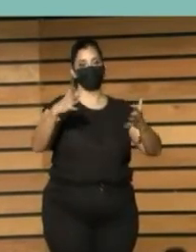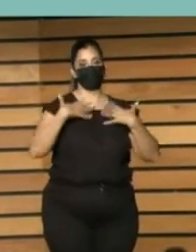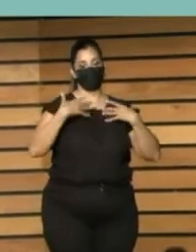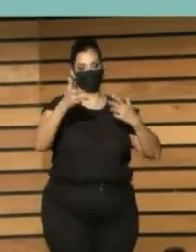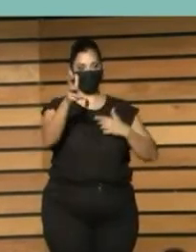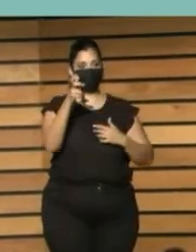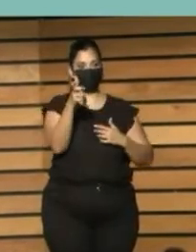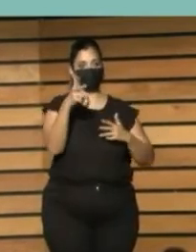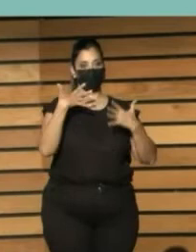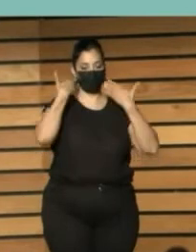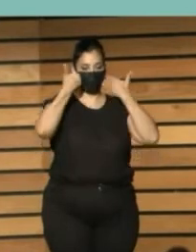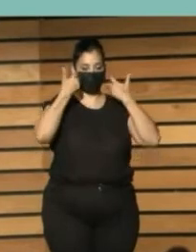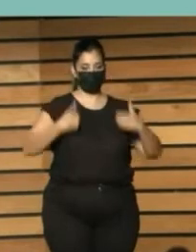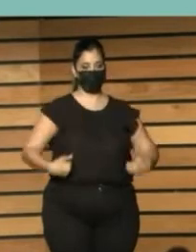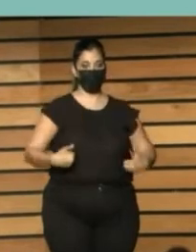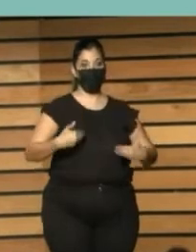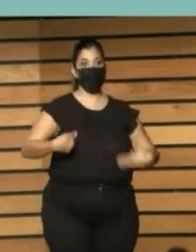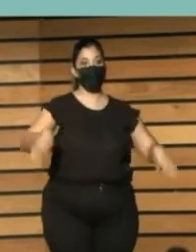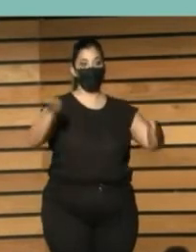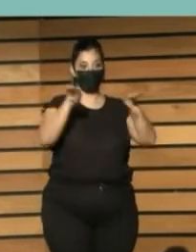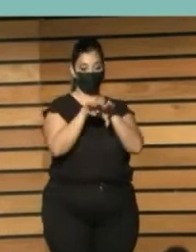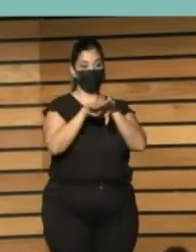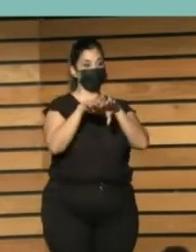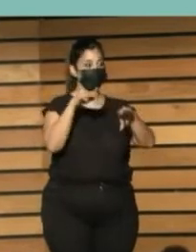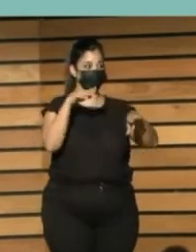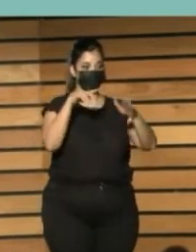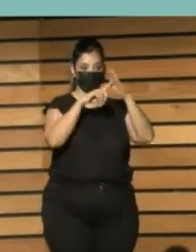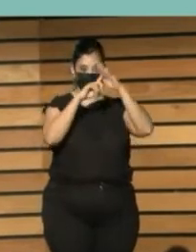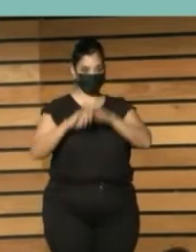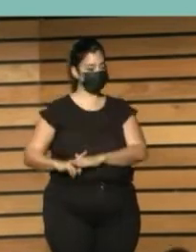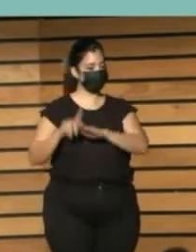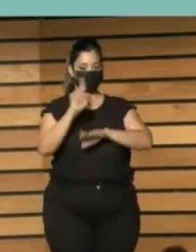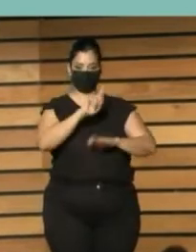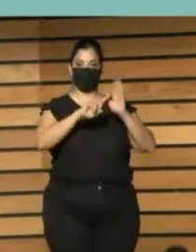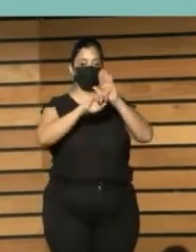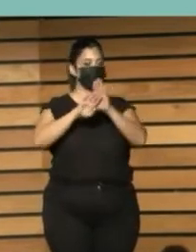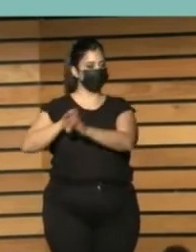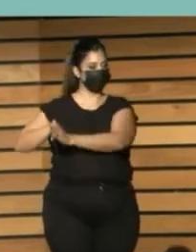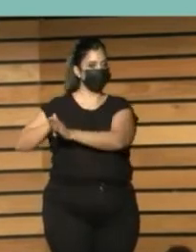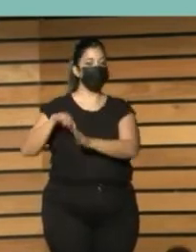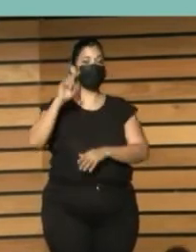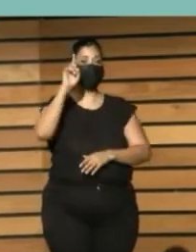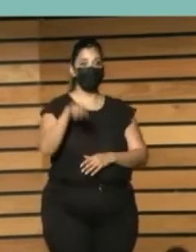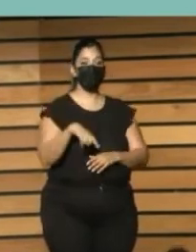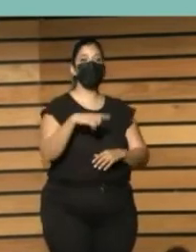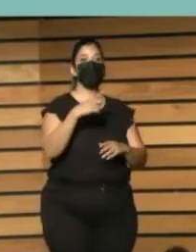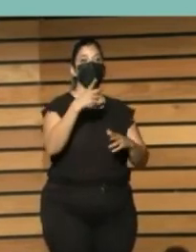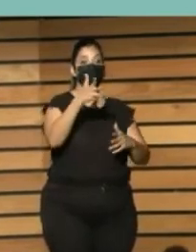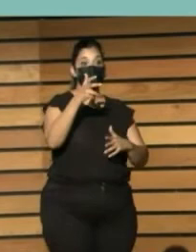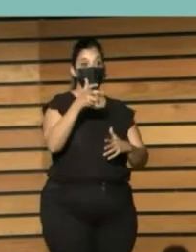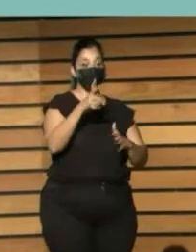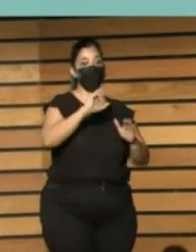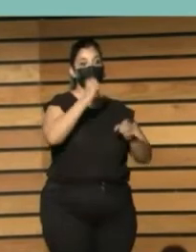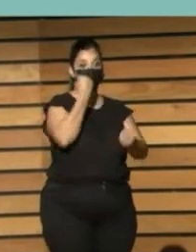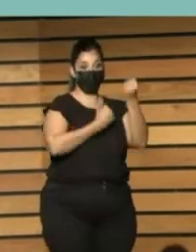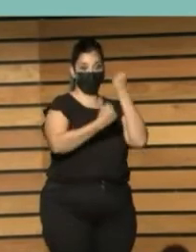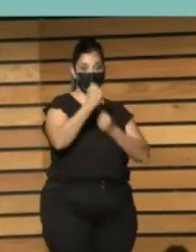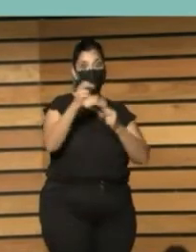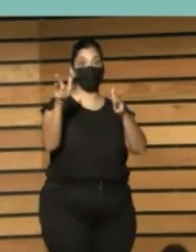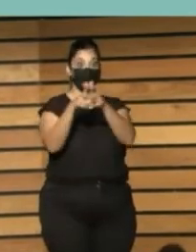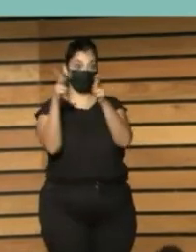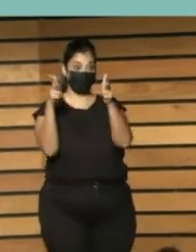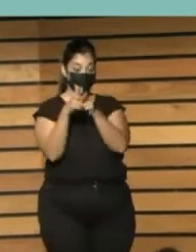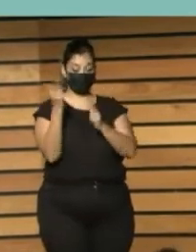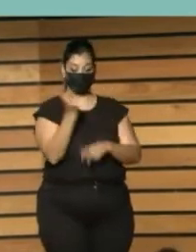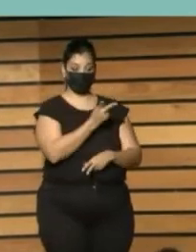colocando la igualdad y la no discriminación en el centro de sus esfuerzos y abarcando no solo los derechos económicos y sociales, sino